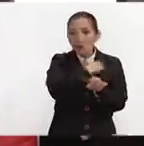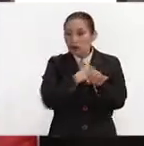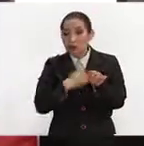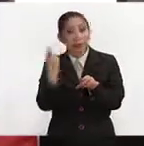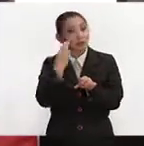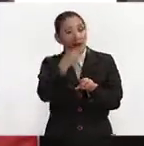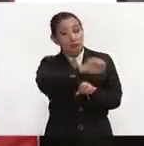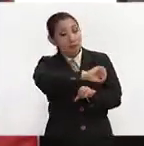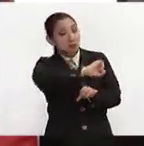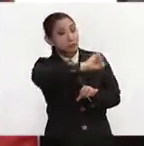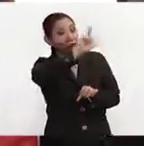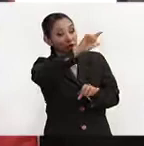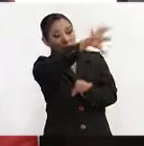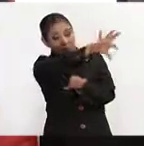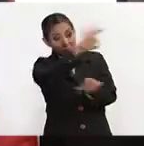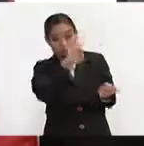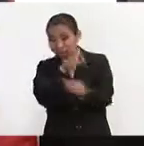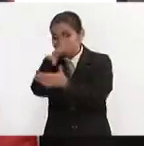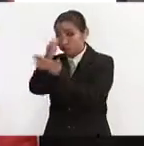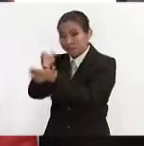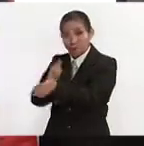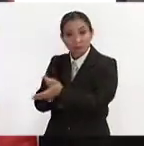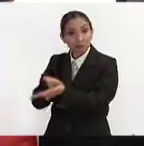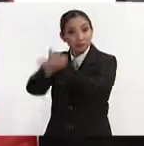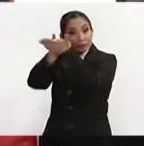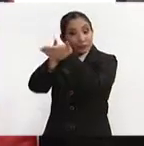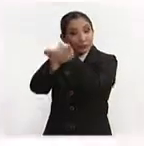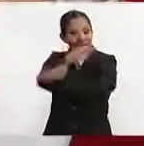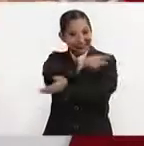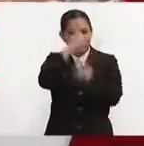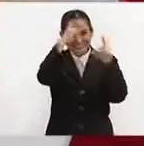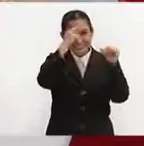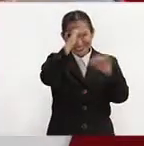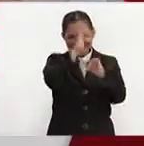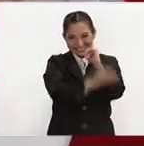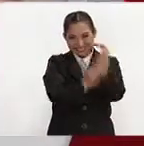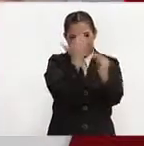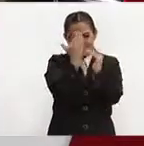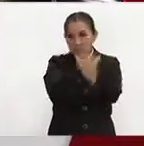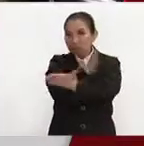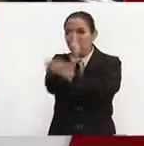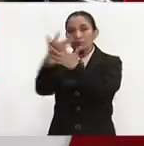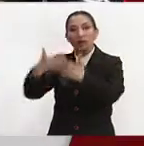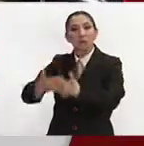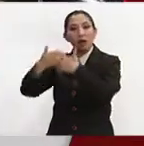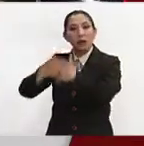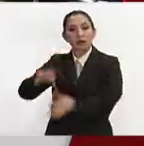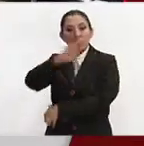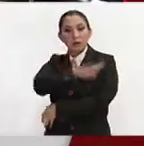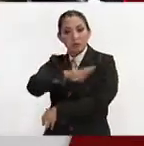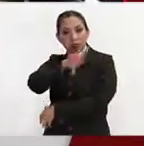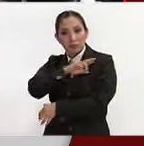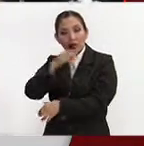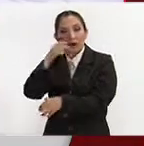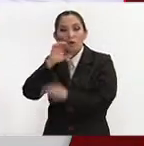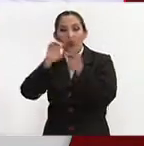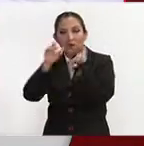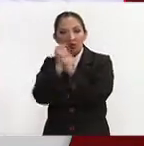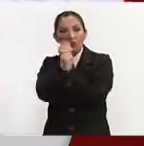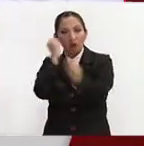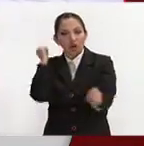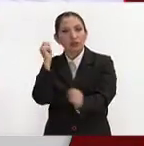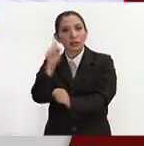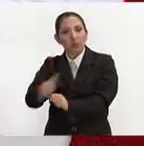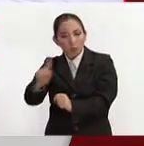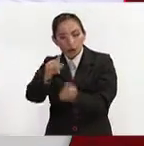de nuestros profesionales. Hoy por hoy, nuestros egresados trabajan en empresas del sector público, en Secretaría de Comunicaciones y